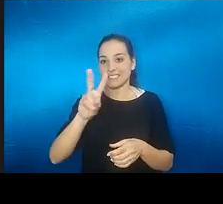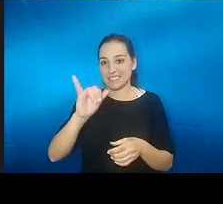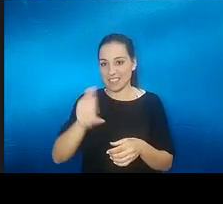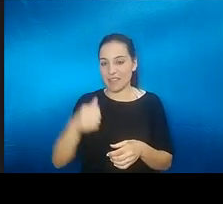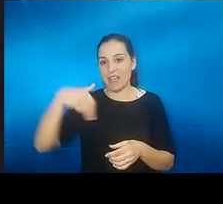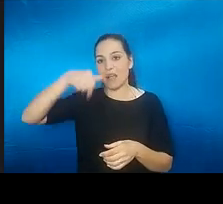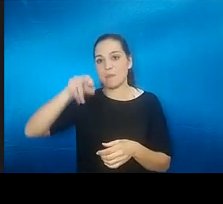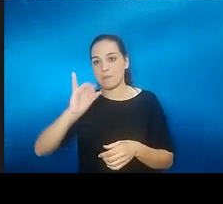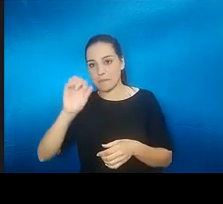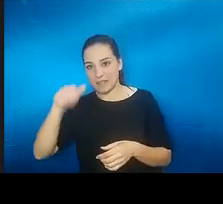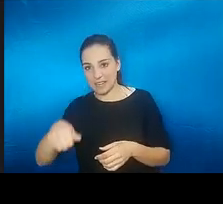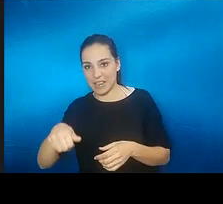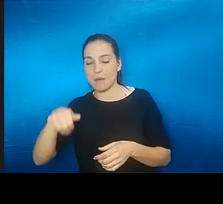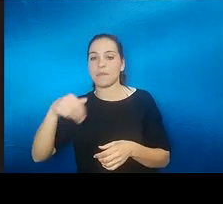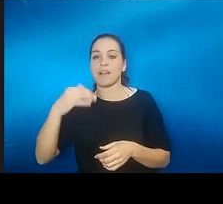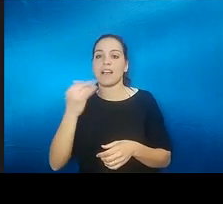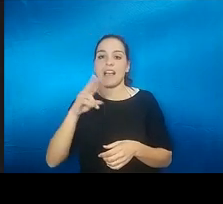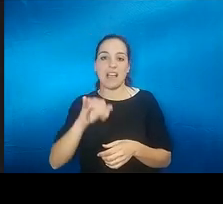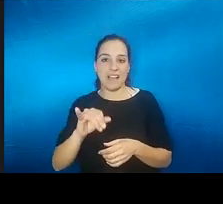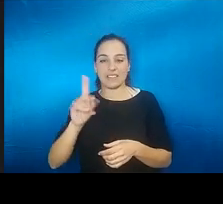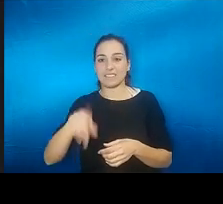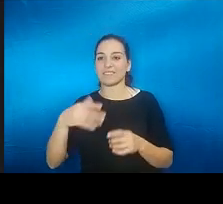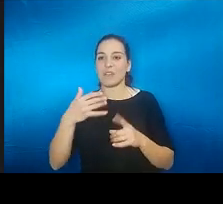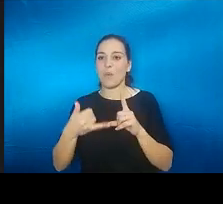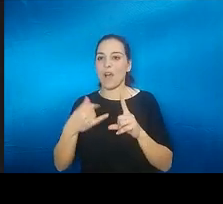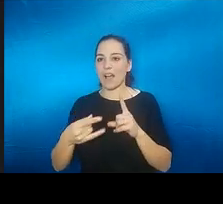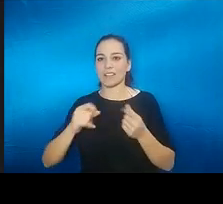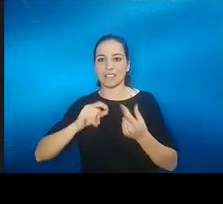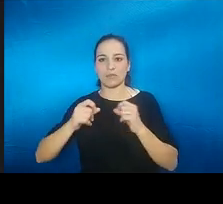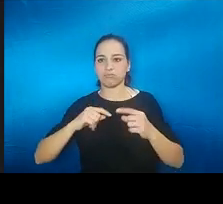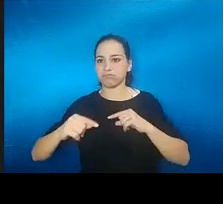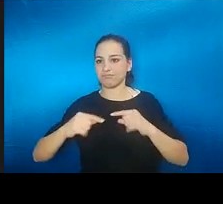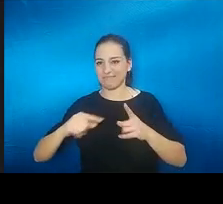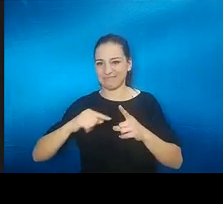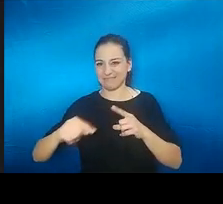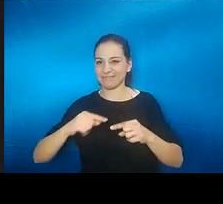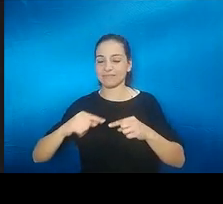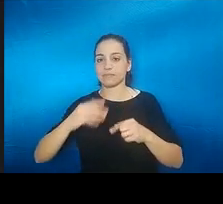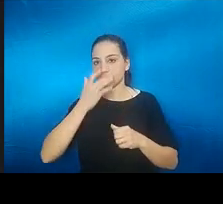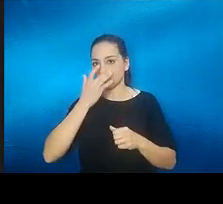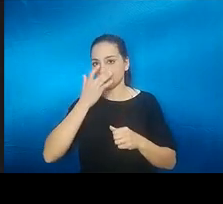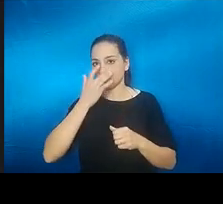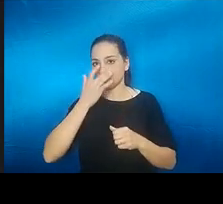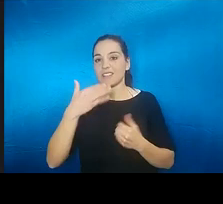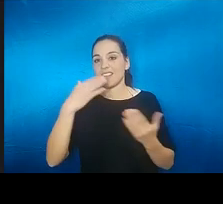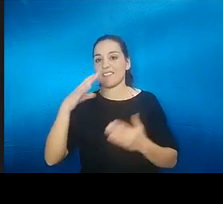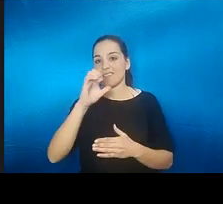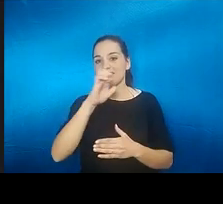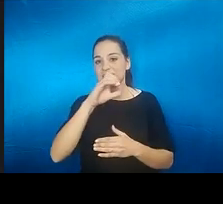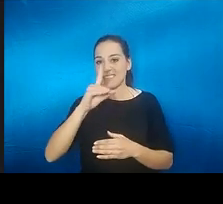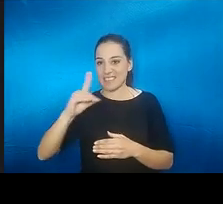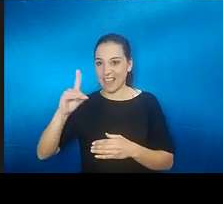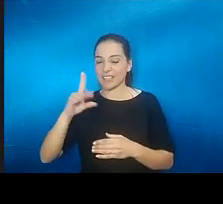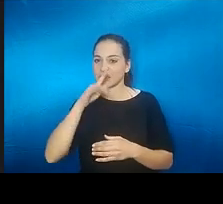mucho trabajo gente que está en el WhatsApp apoyando y daros las gracias al CEP que habéis sacado esto adelante